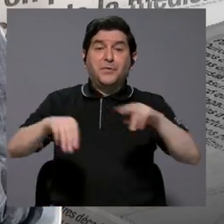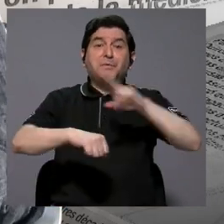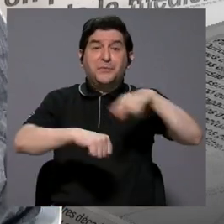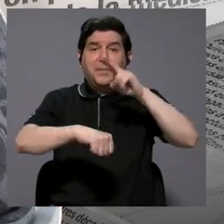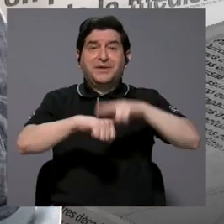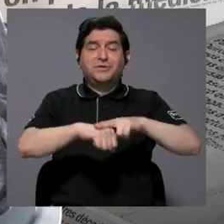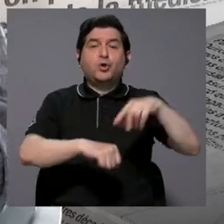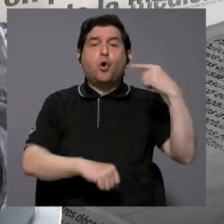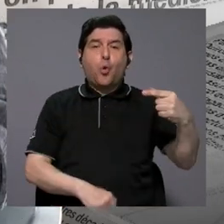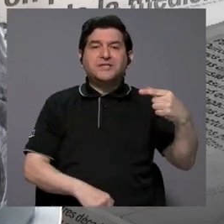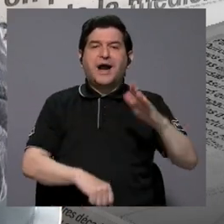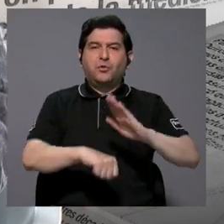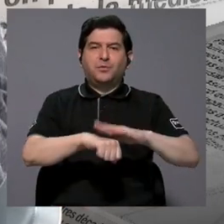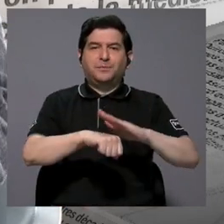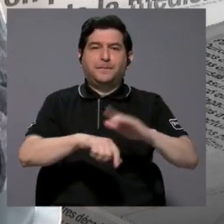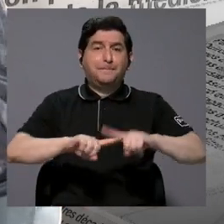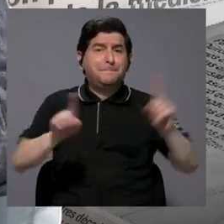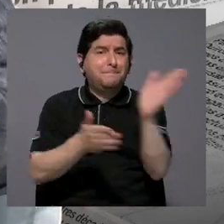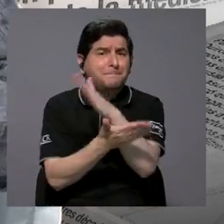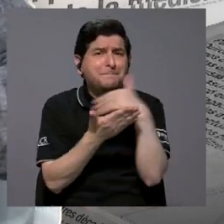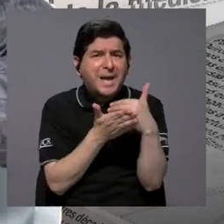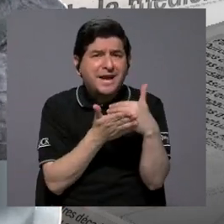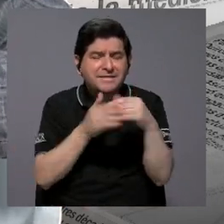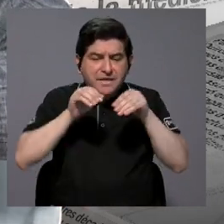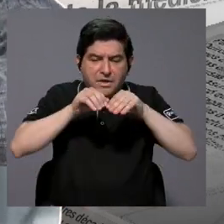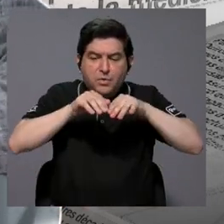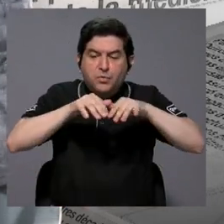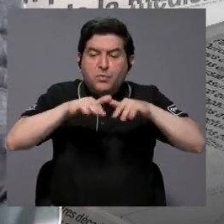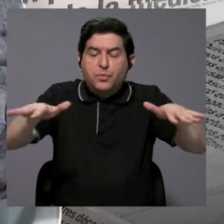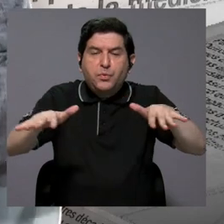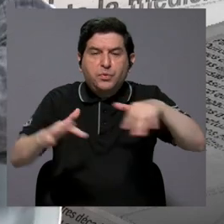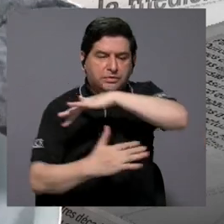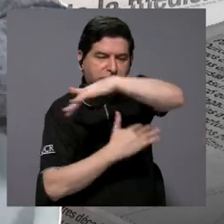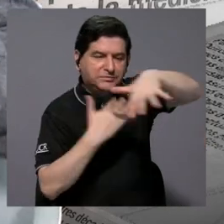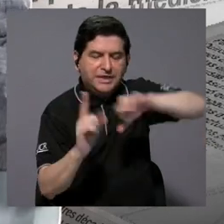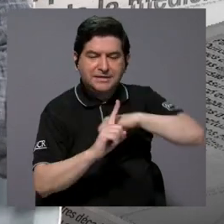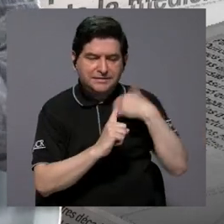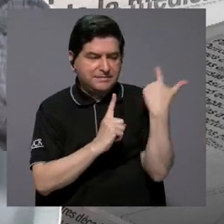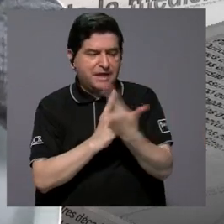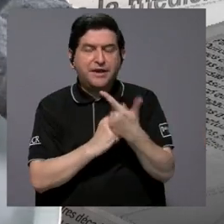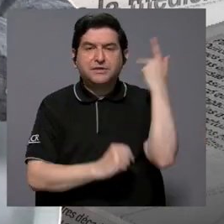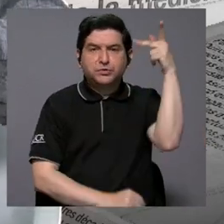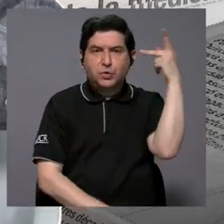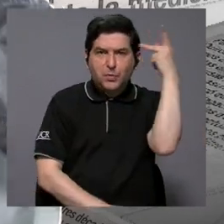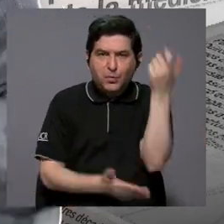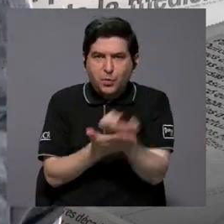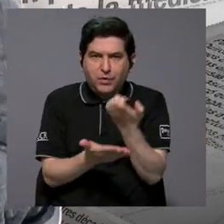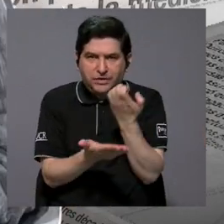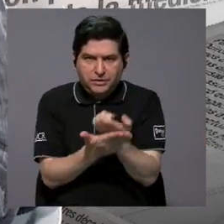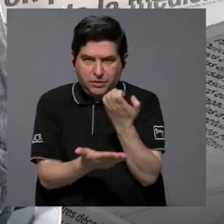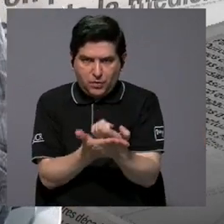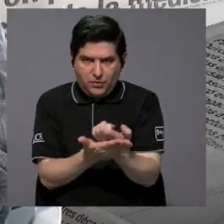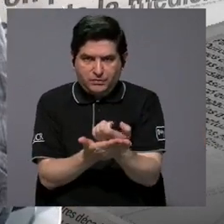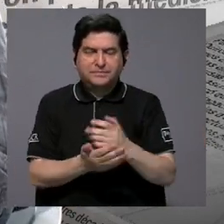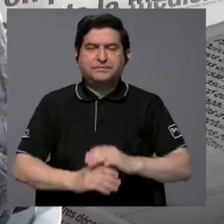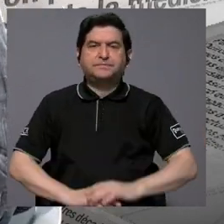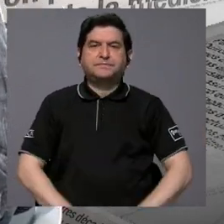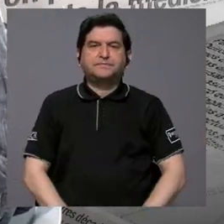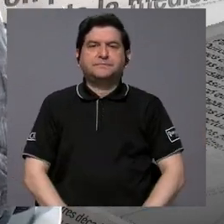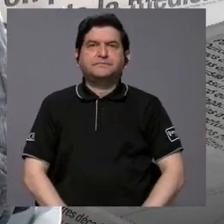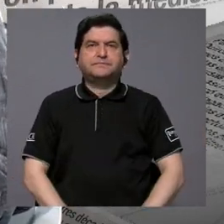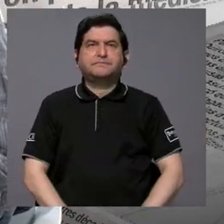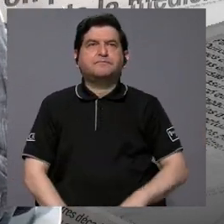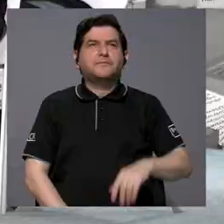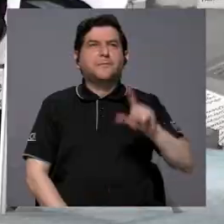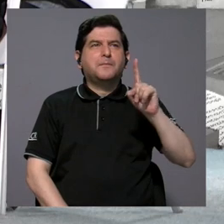Guayau, pero que forma parte de una red de interacción social, política y económica, que